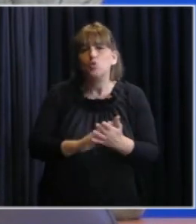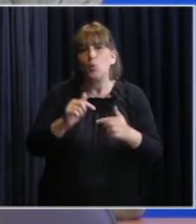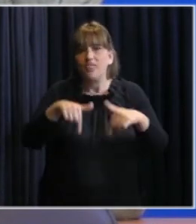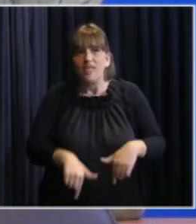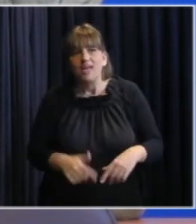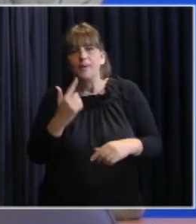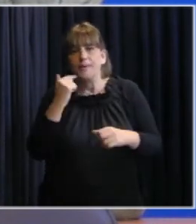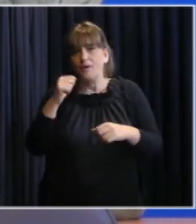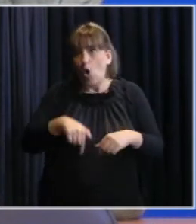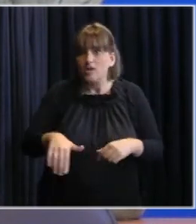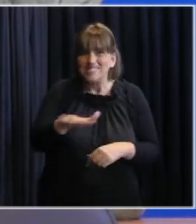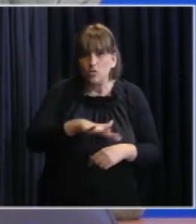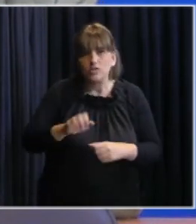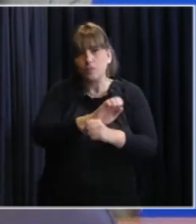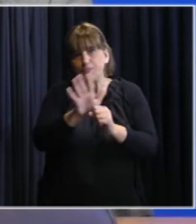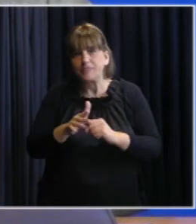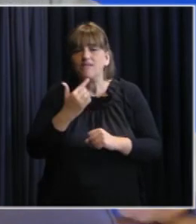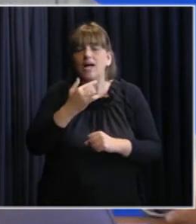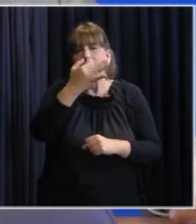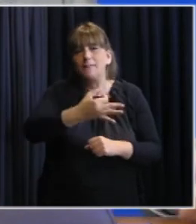día de hoy le vamos a dar la palabra al Ministro Salinas